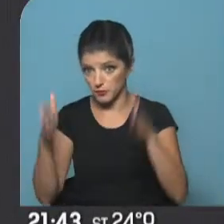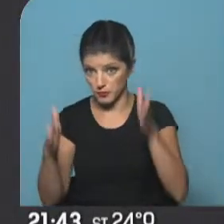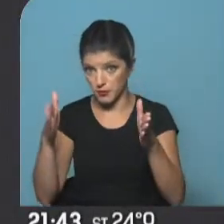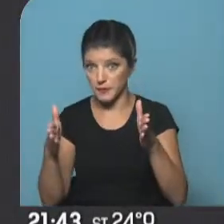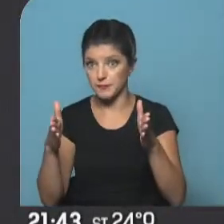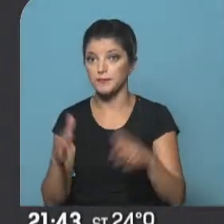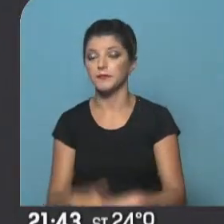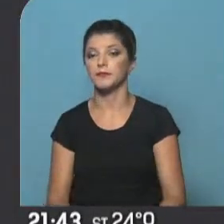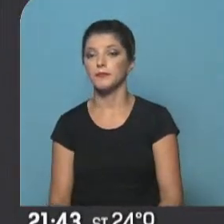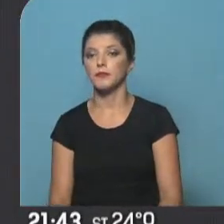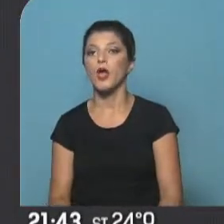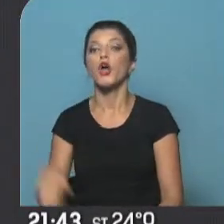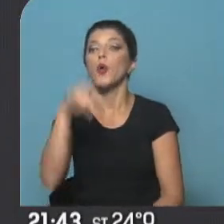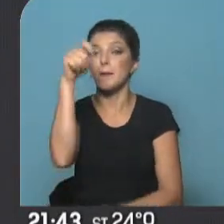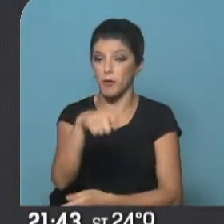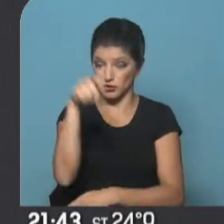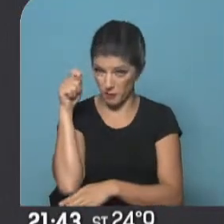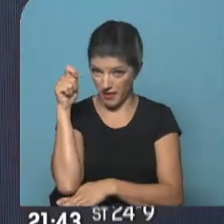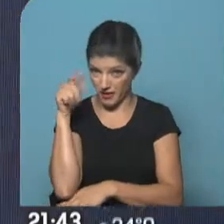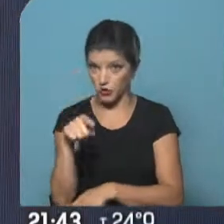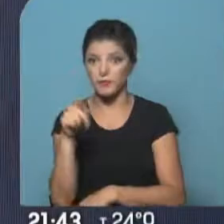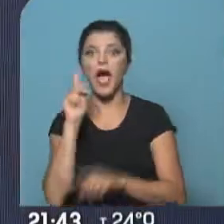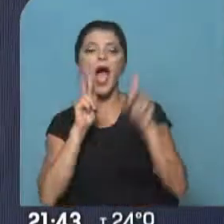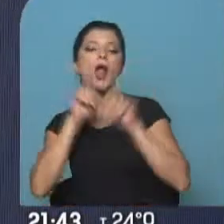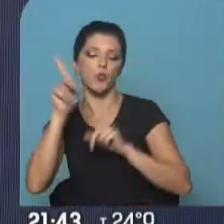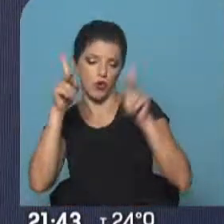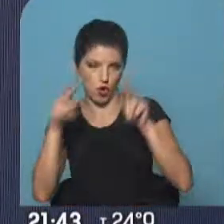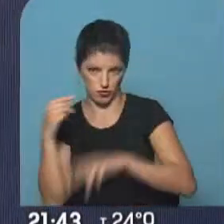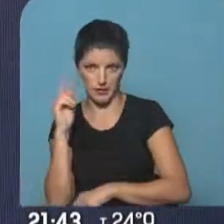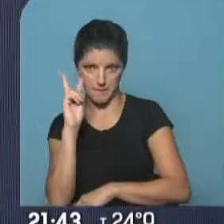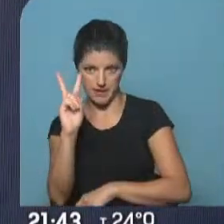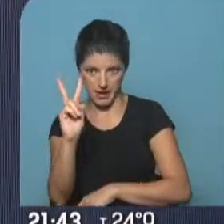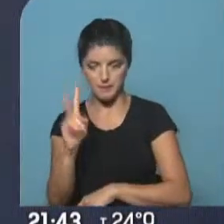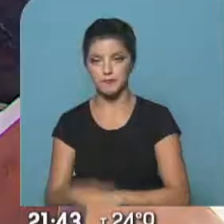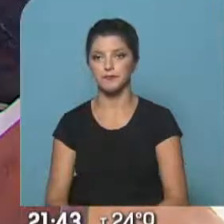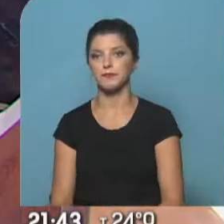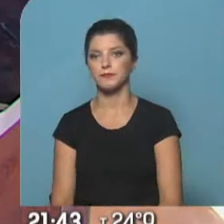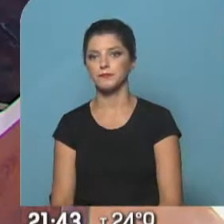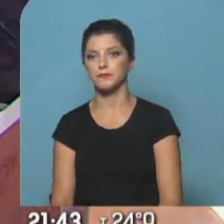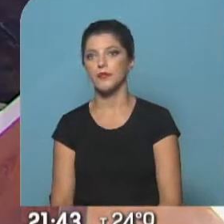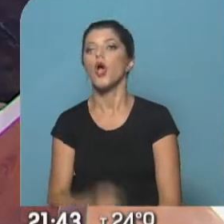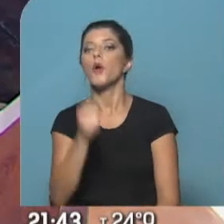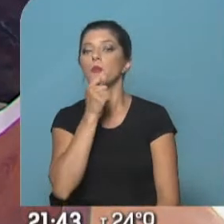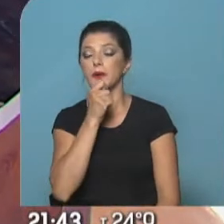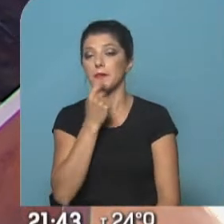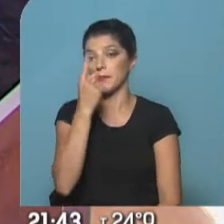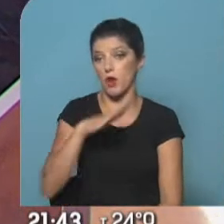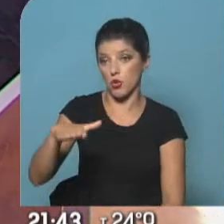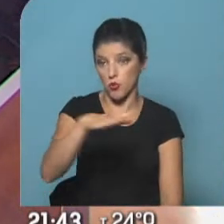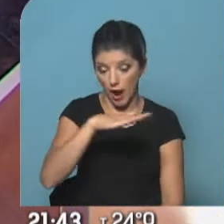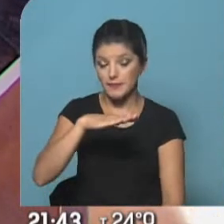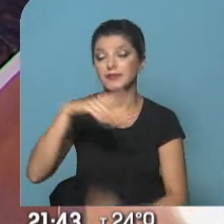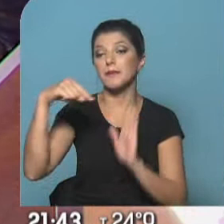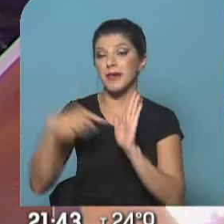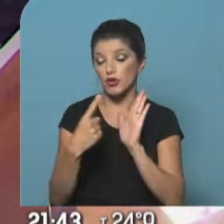Comercio. Les decía, en Puerto Madero va a estar el epicentro. Estos son algunos de los cortes. Presten atención, por ejemplo, zona 1, microcentro, retiro